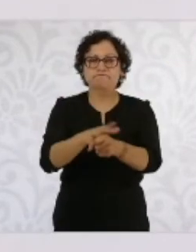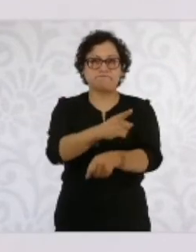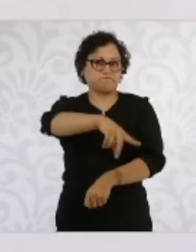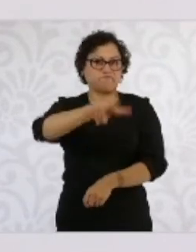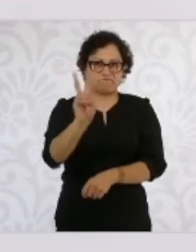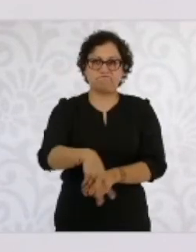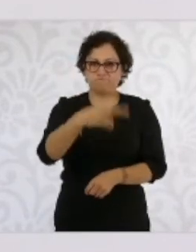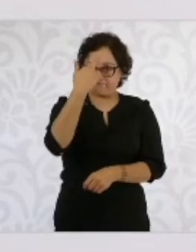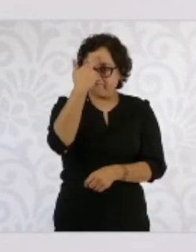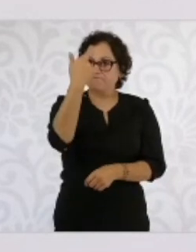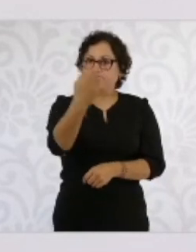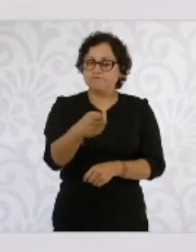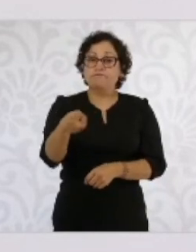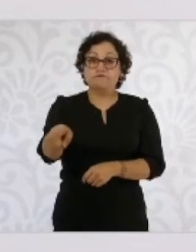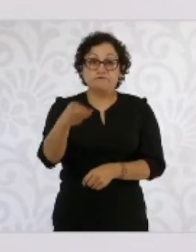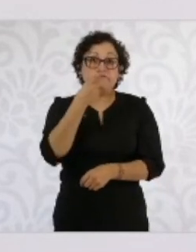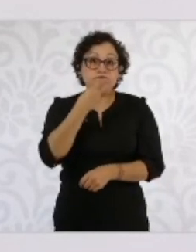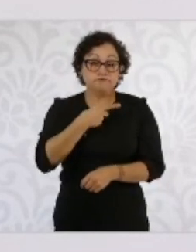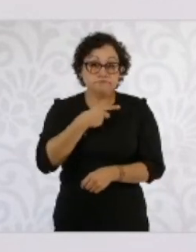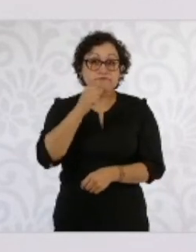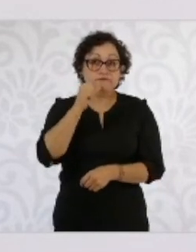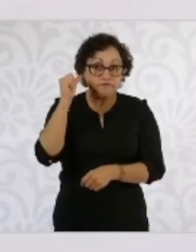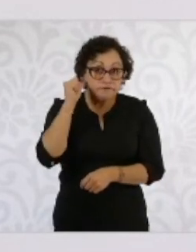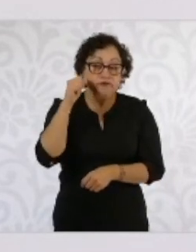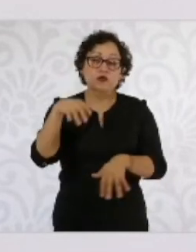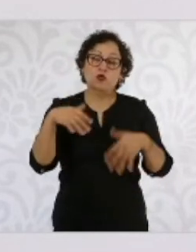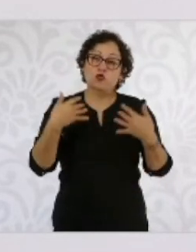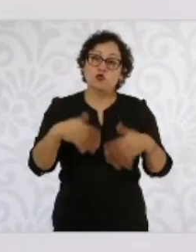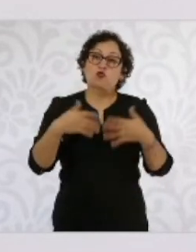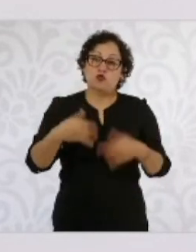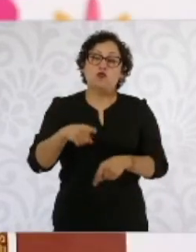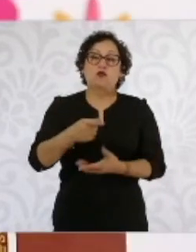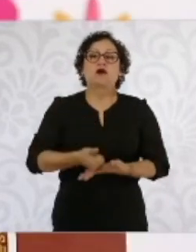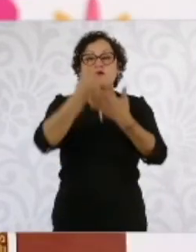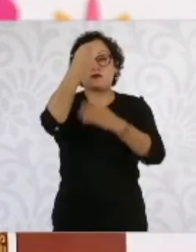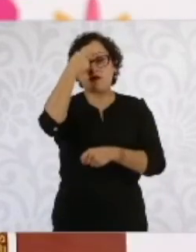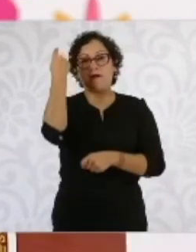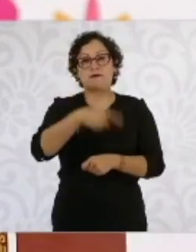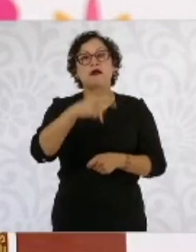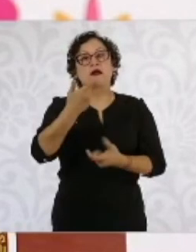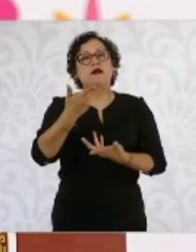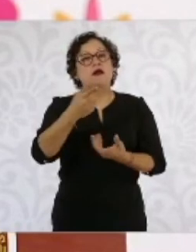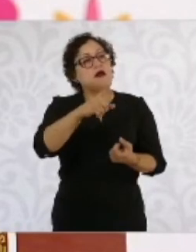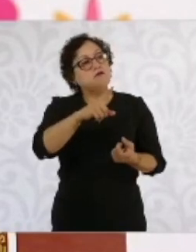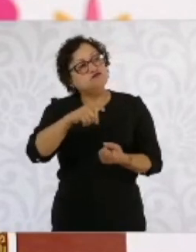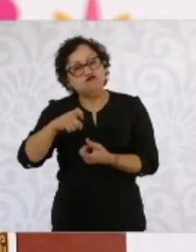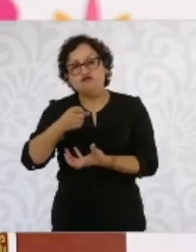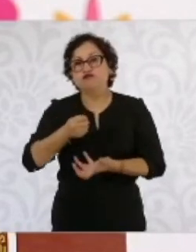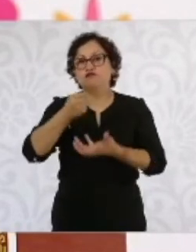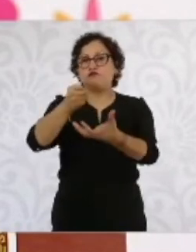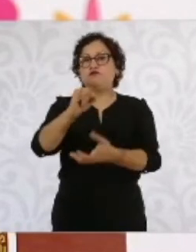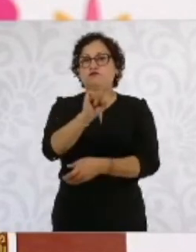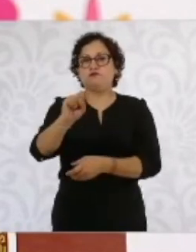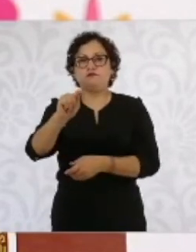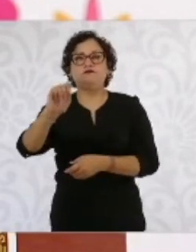lo que se planteó ayer eso pues le daría más recursos al Issste aportados por las y los trabajadores del